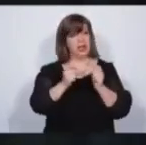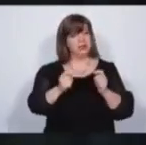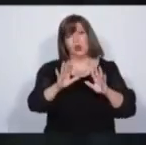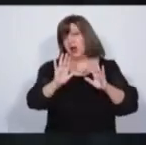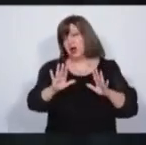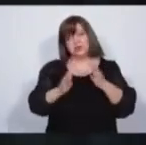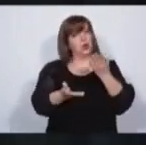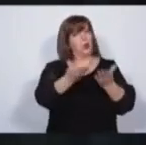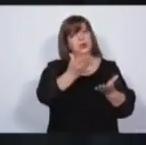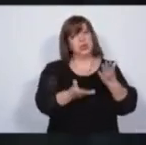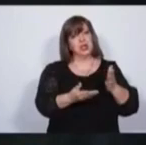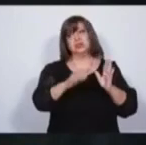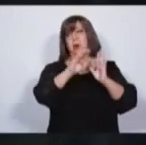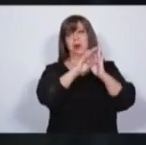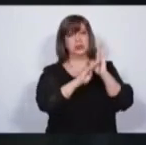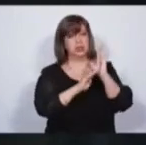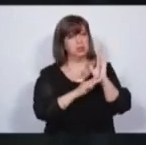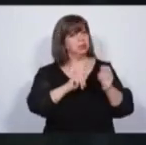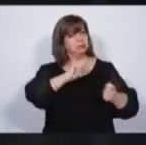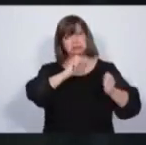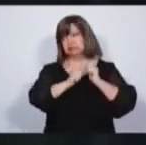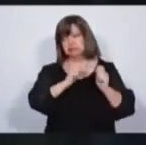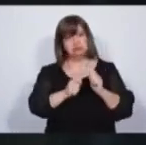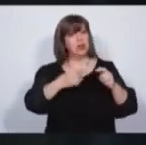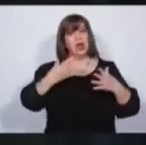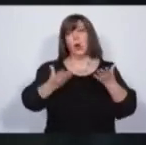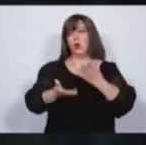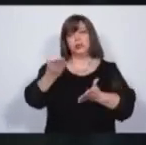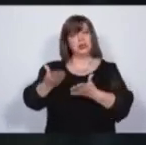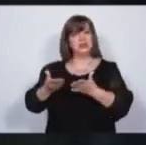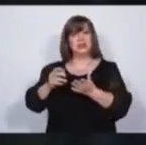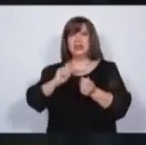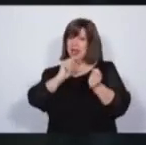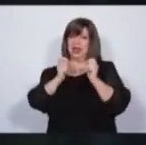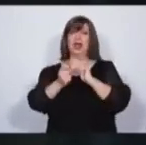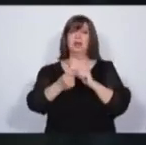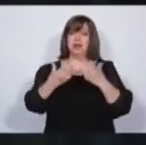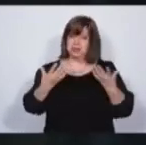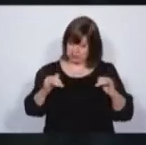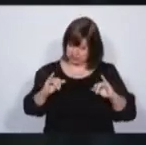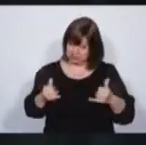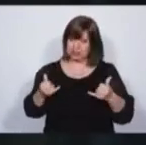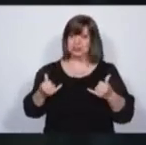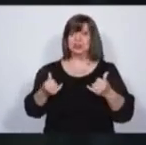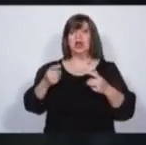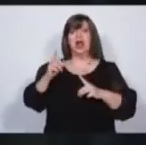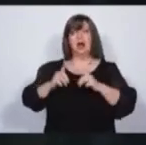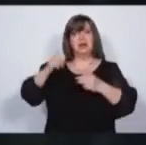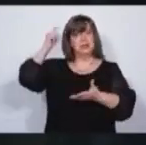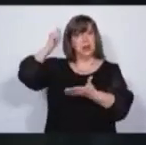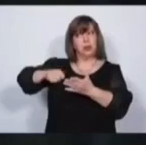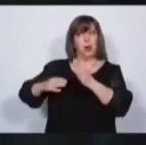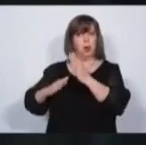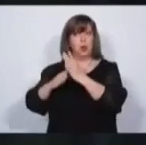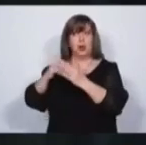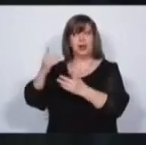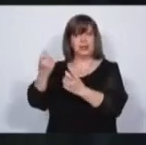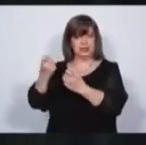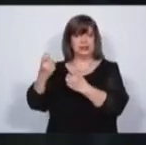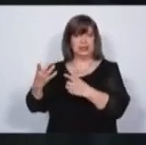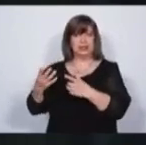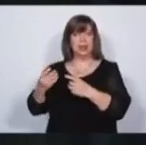siempre hay que estar modificando procedimientos. Y la justicia tiene la obligación desde la cúpula máxima de gestionar mejor los recursos.